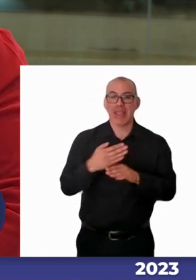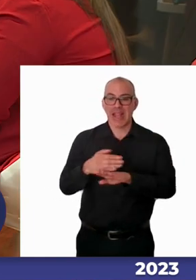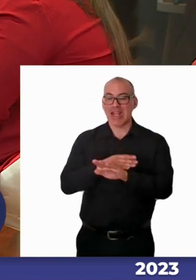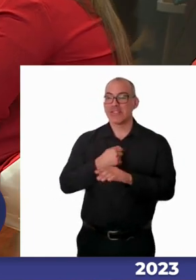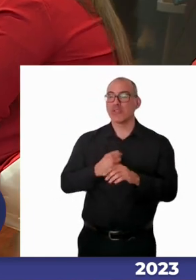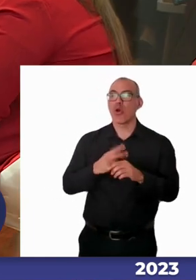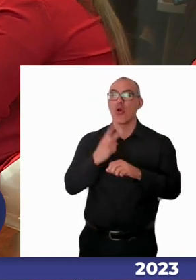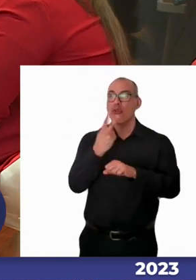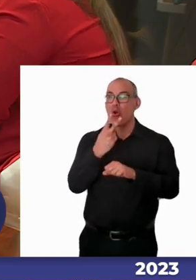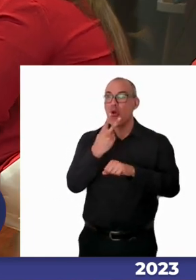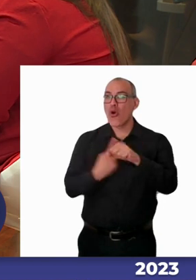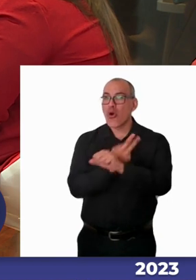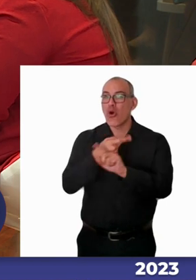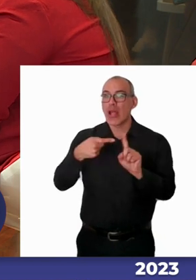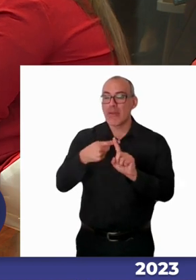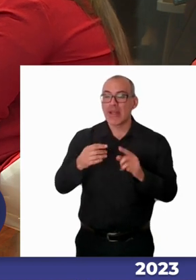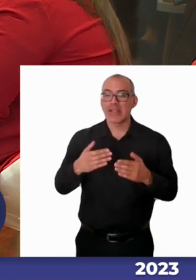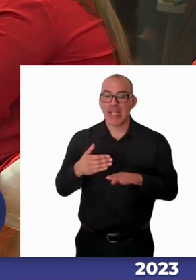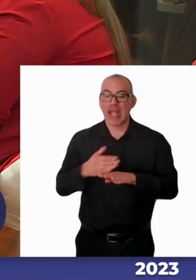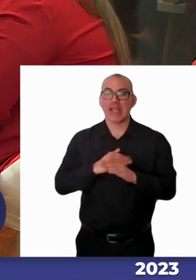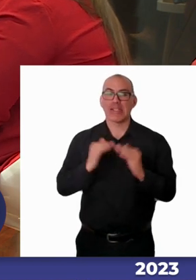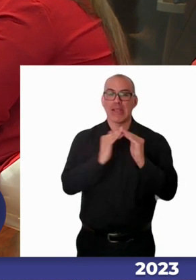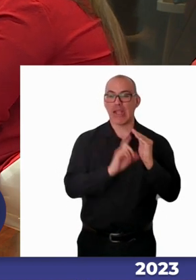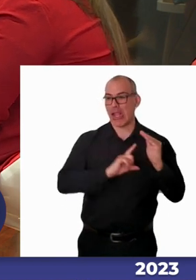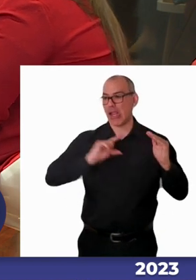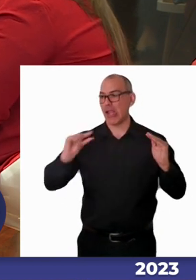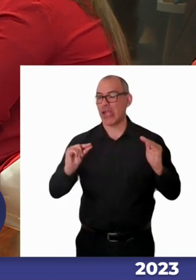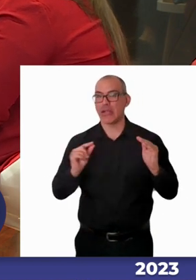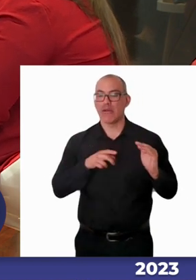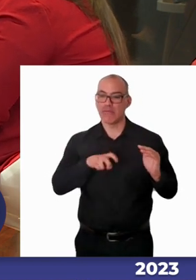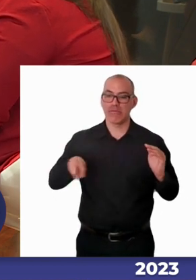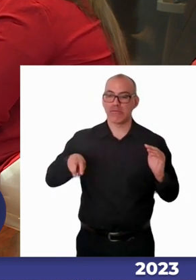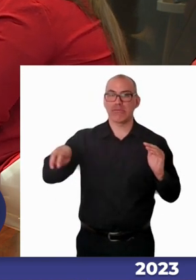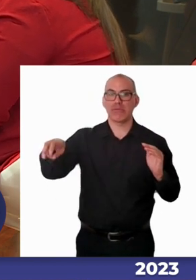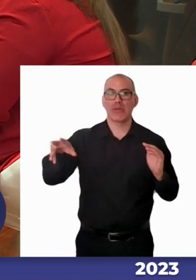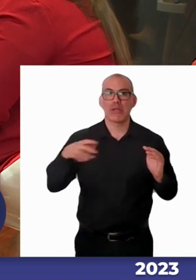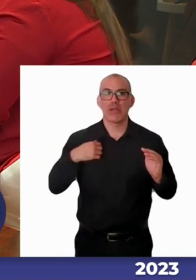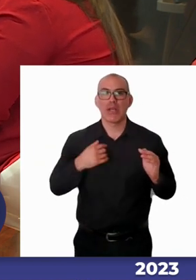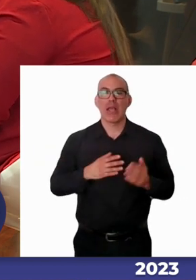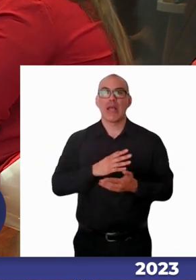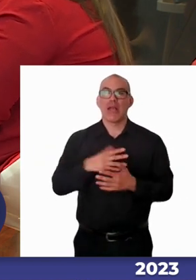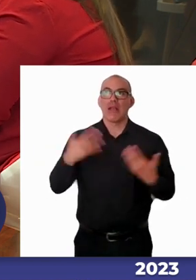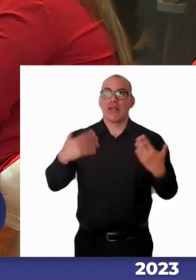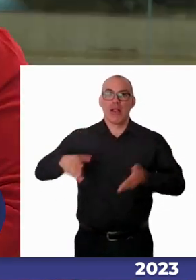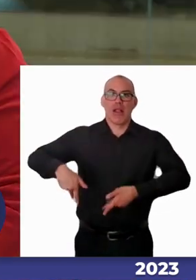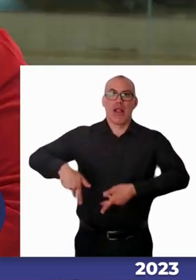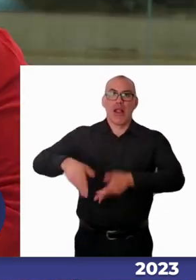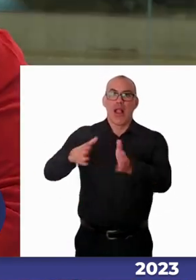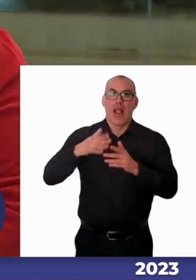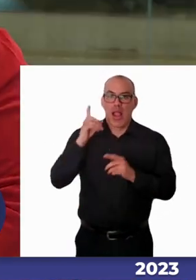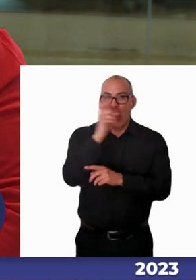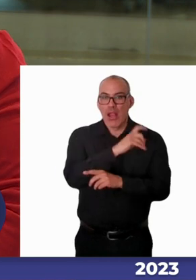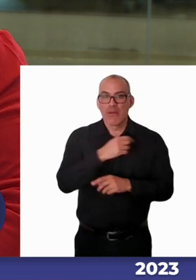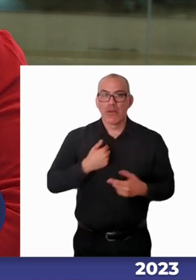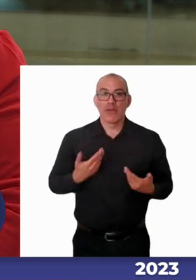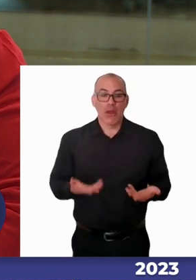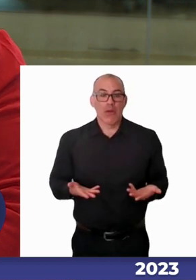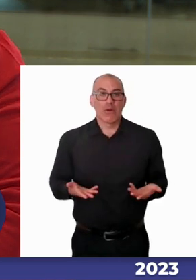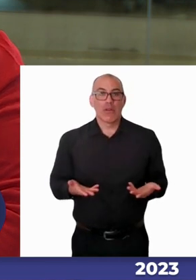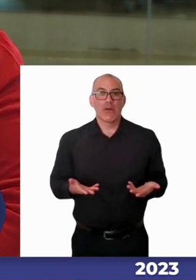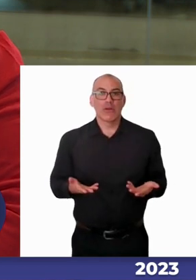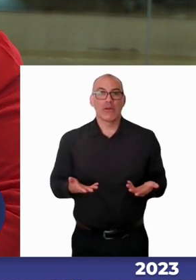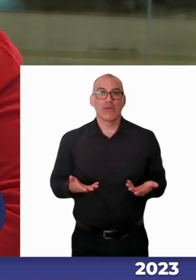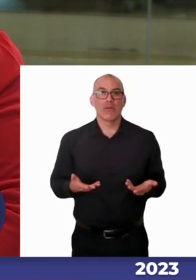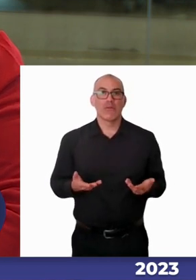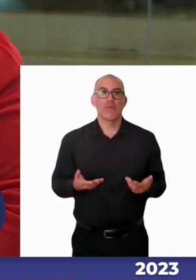entre salir de mi casa, el territorio, todo lo que conlleva la salvajidad de la calle y hoy en día tenemos cuánto,